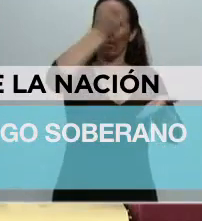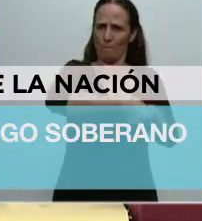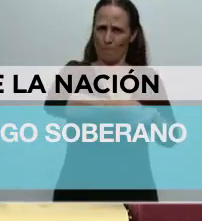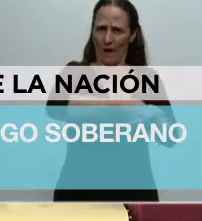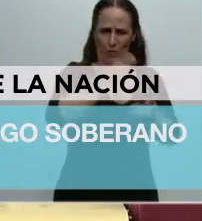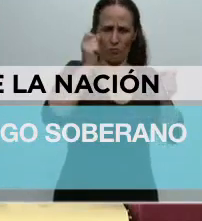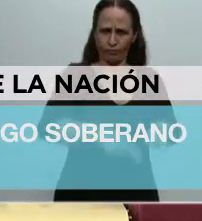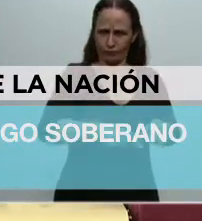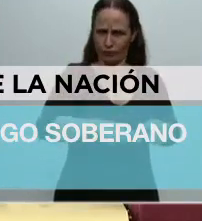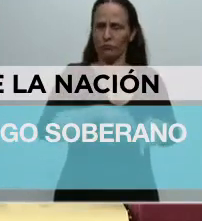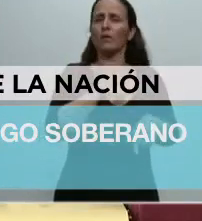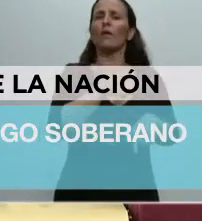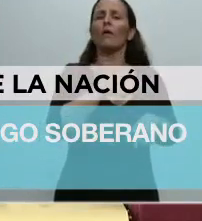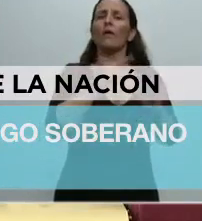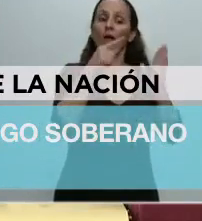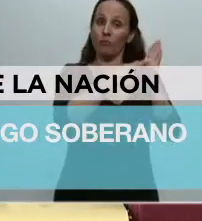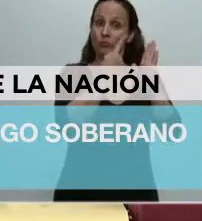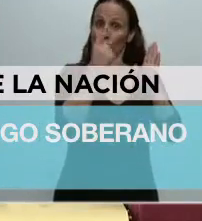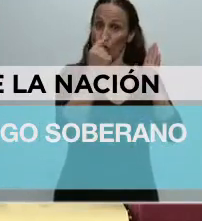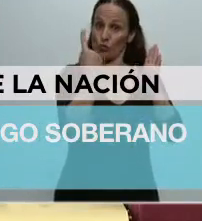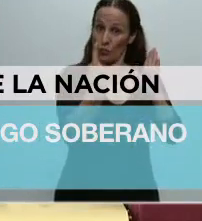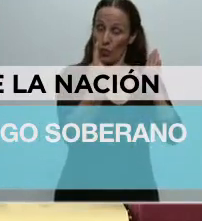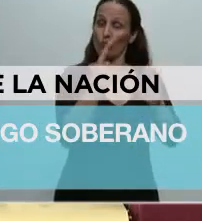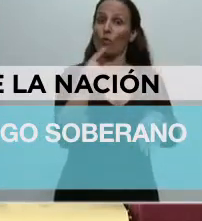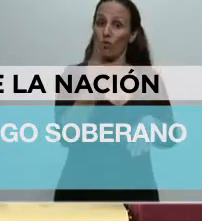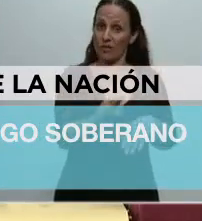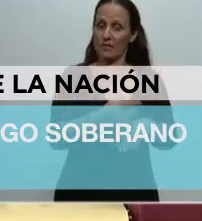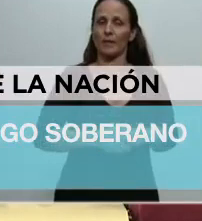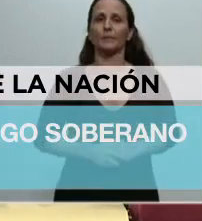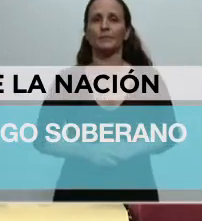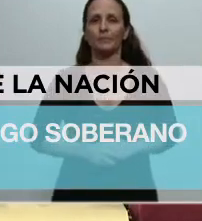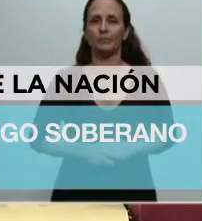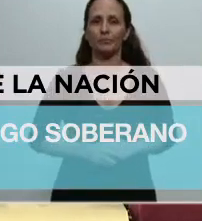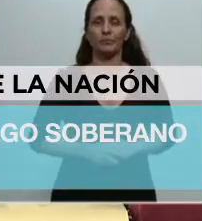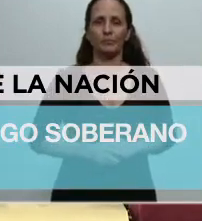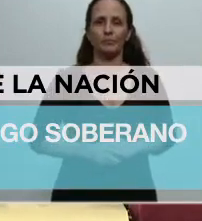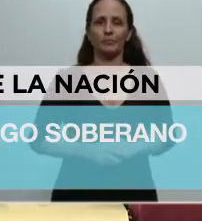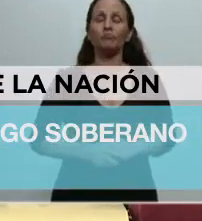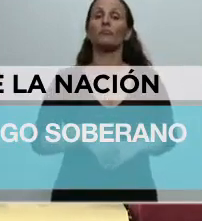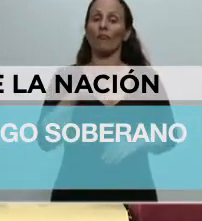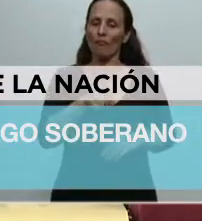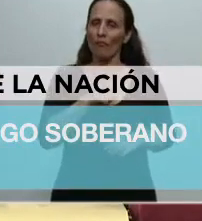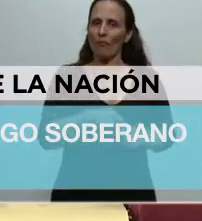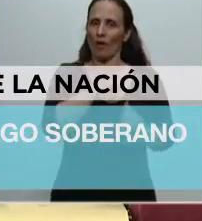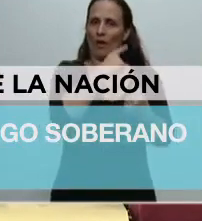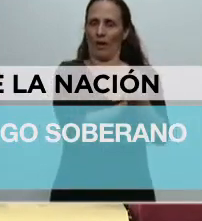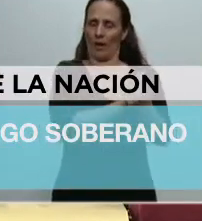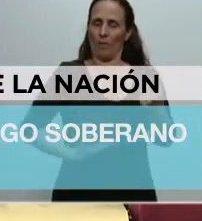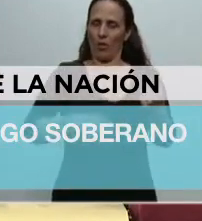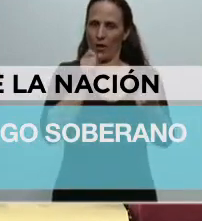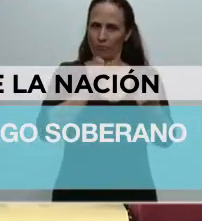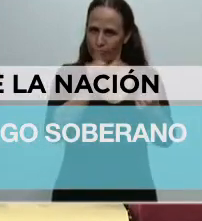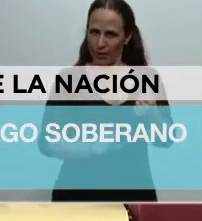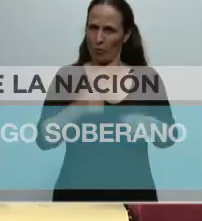local, y en su artículo primero establece que en ejercicio del poder soberano de la República